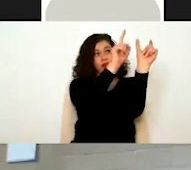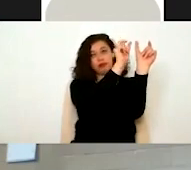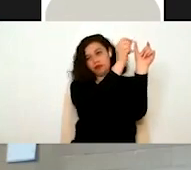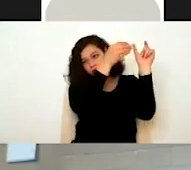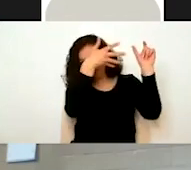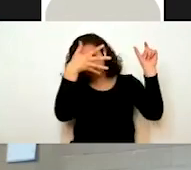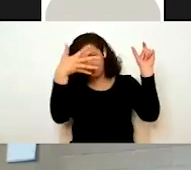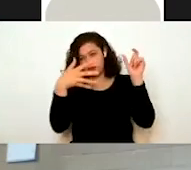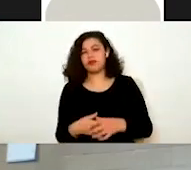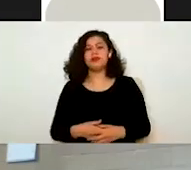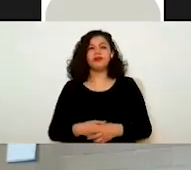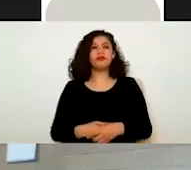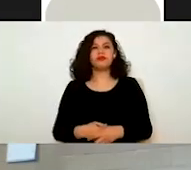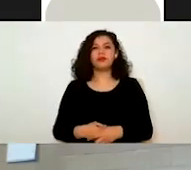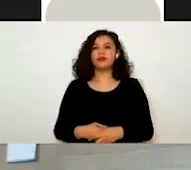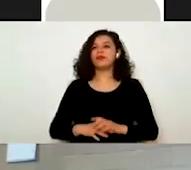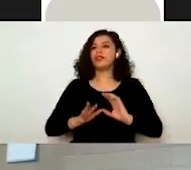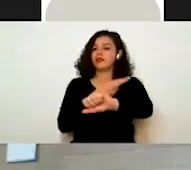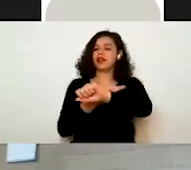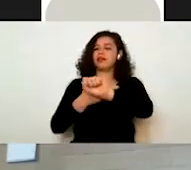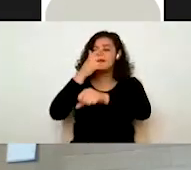mi trámite ya está concluido.